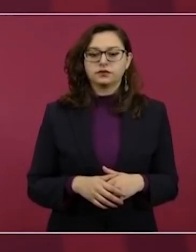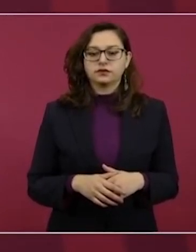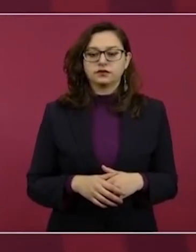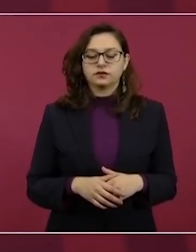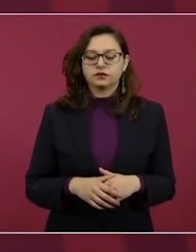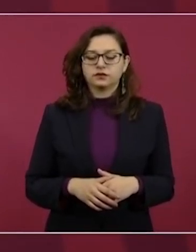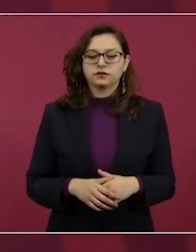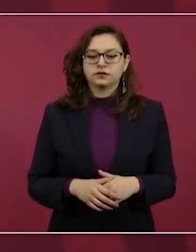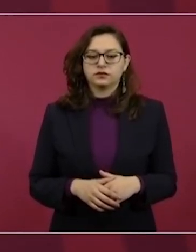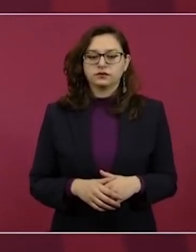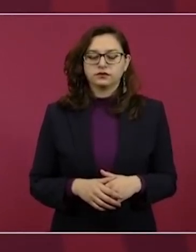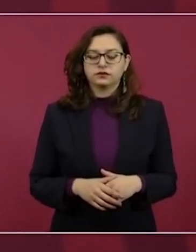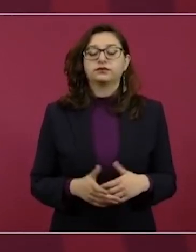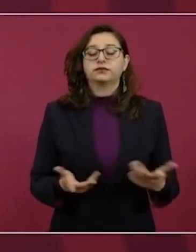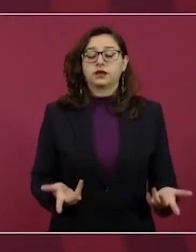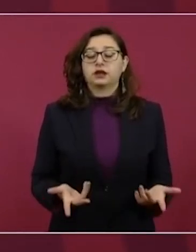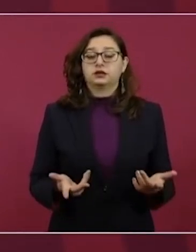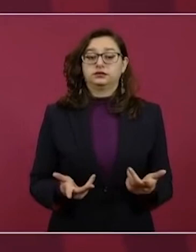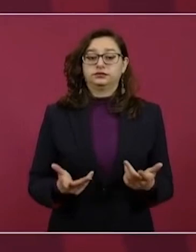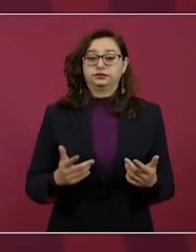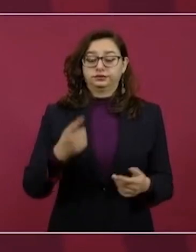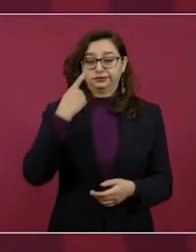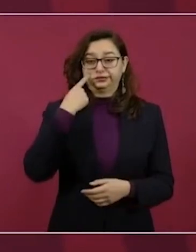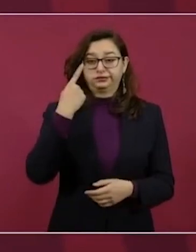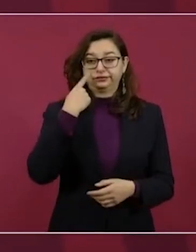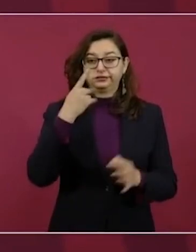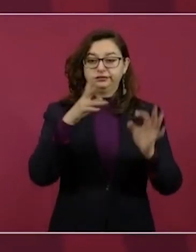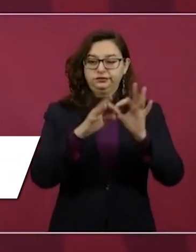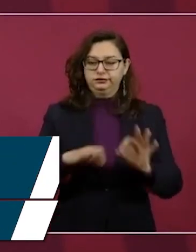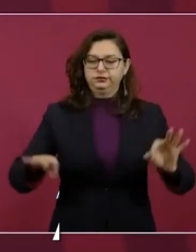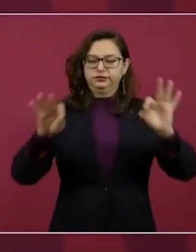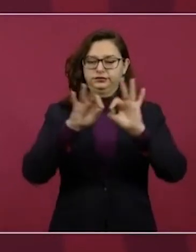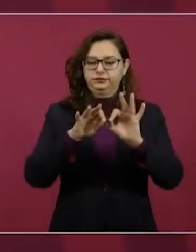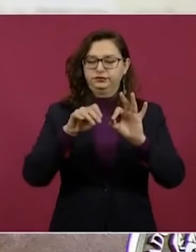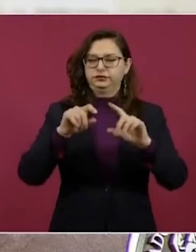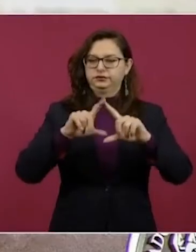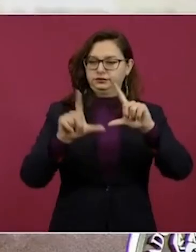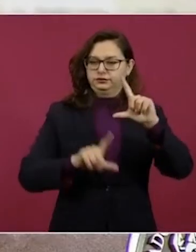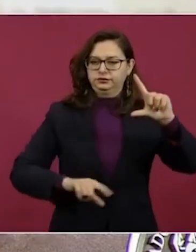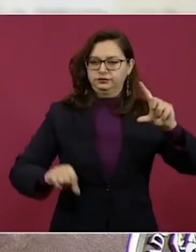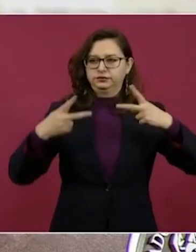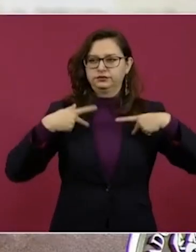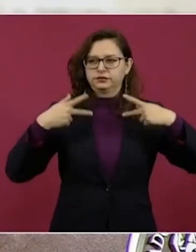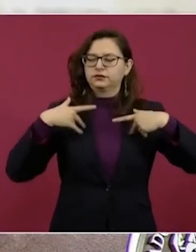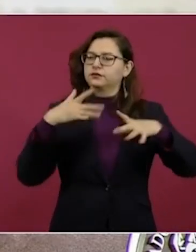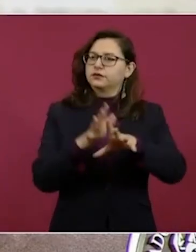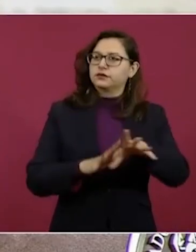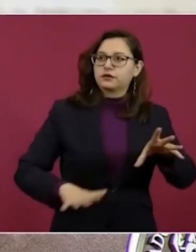que sepan todos los mexicanos,